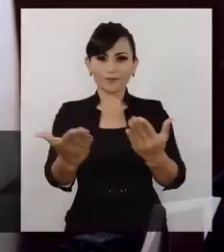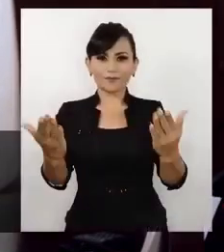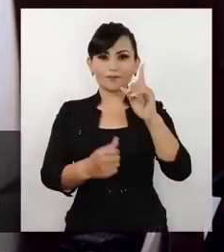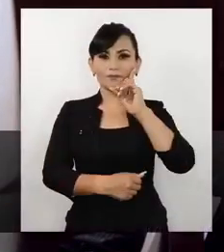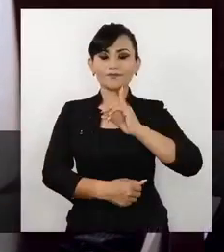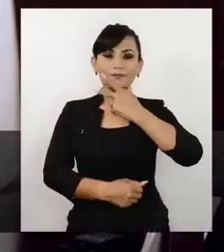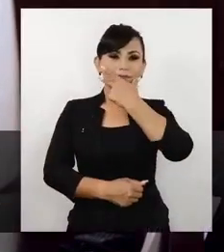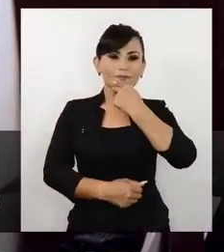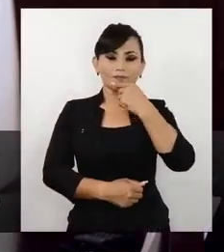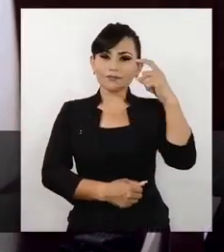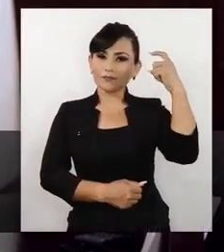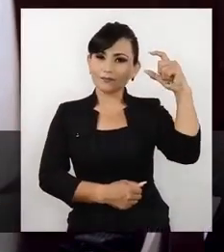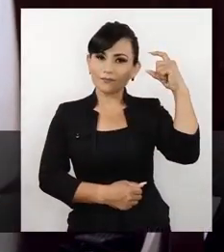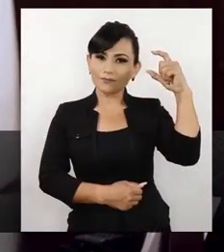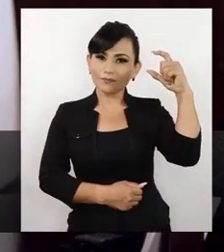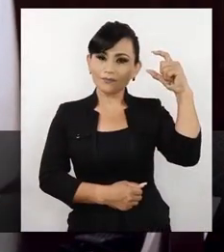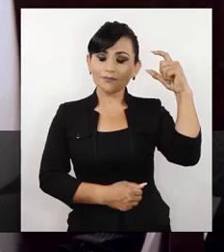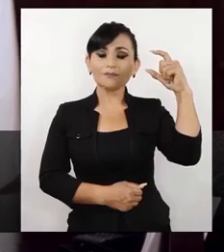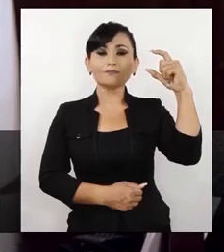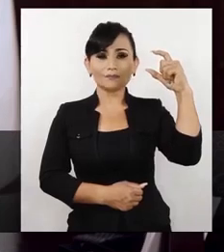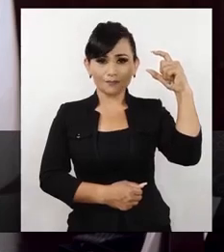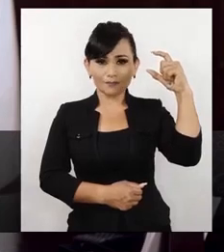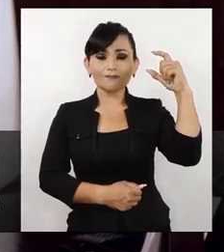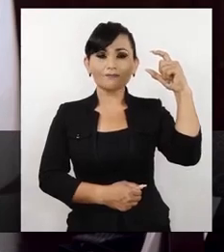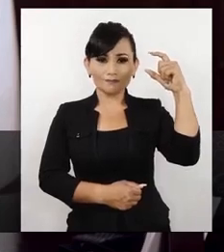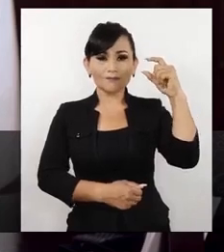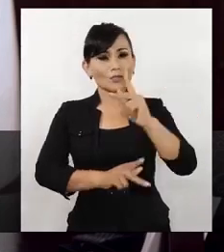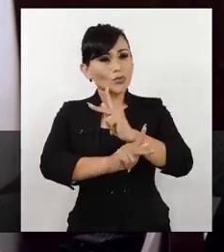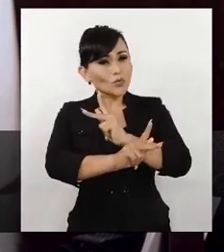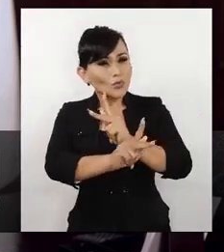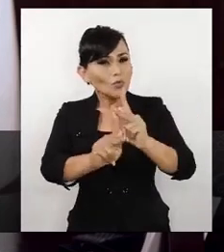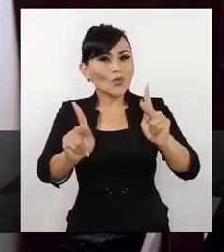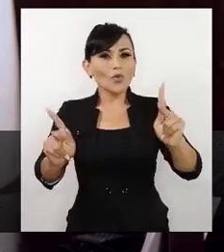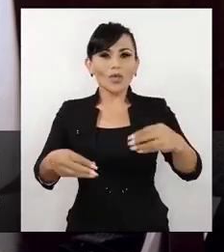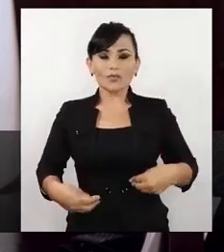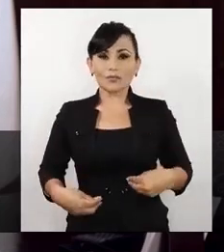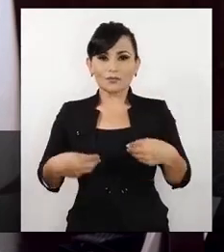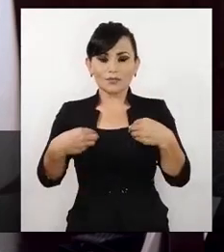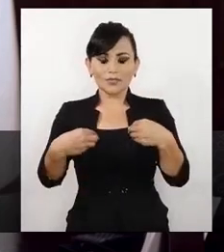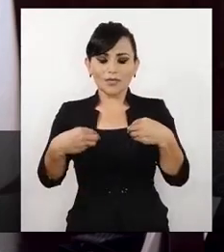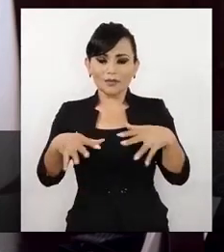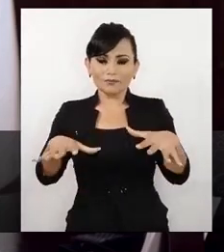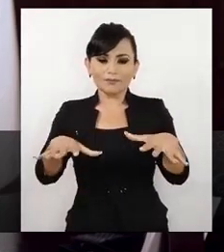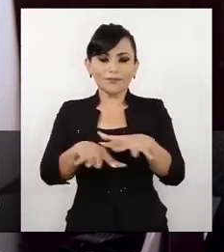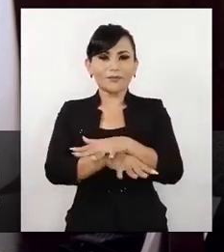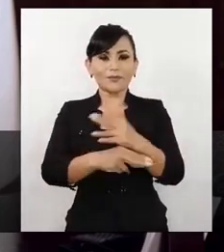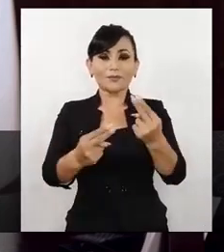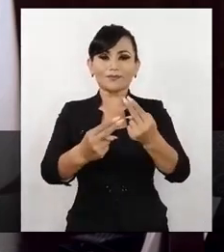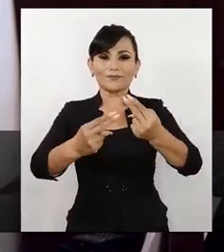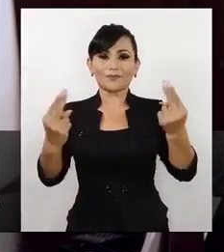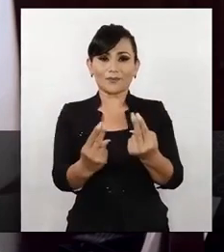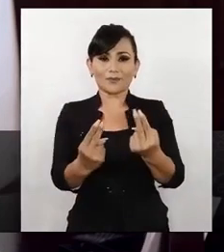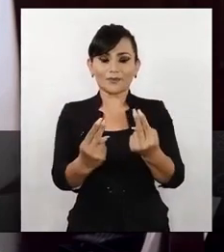Queretanas y queretanos, los cambios que todas y todos hemos tenido que hacer en nuestras vidas